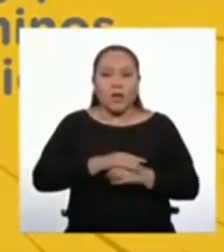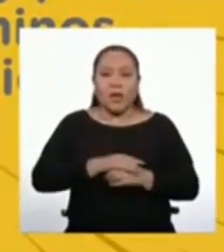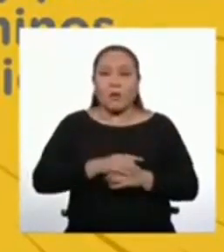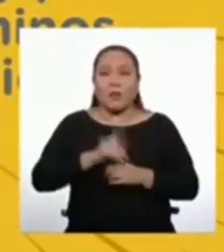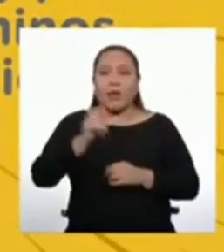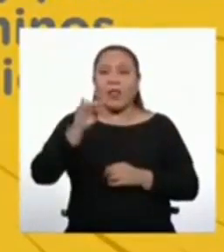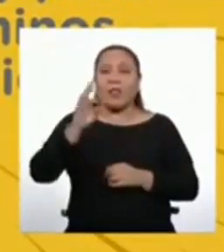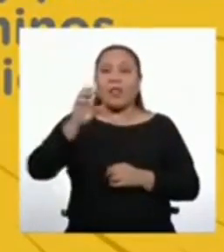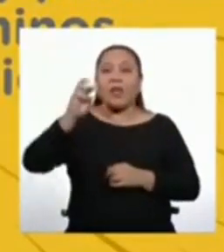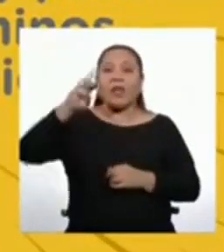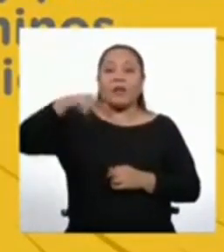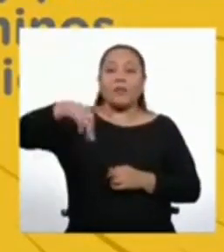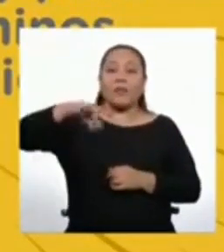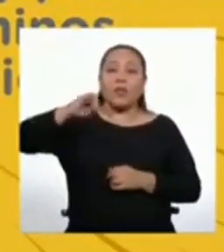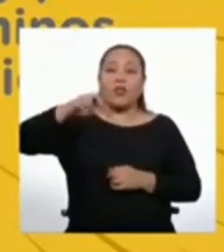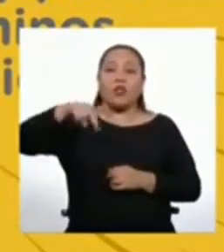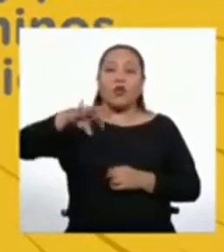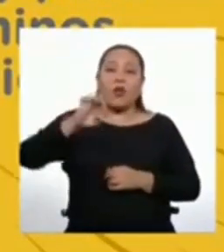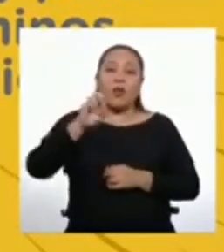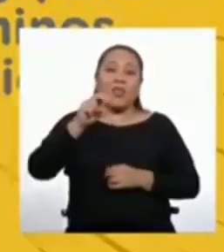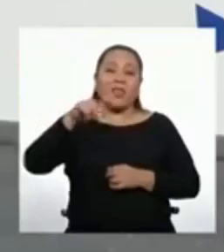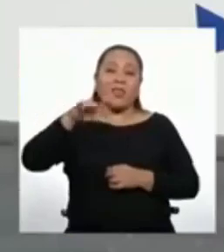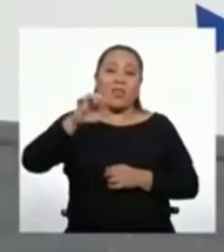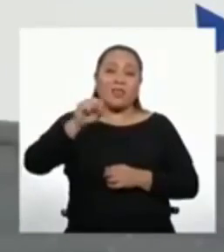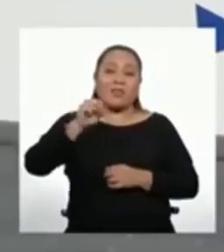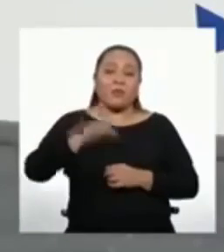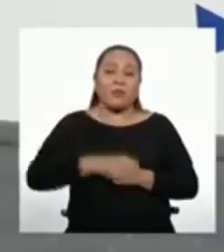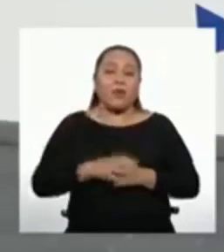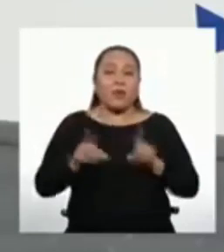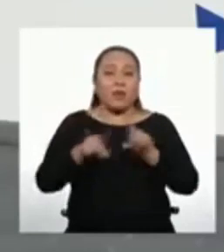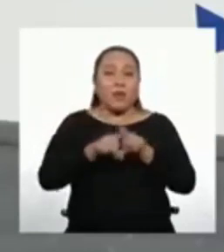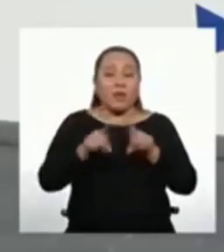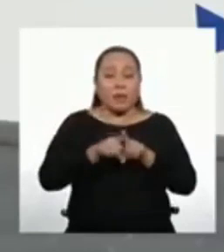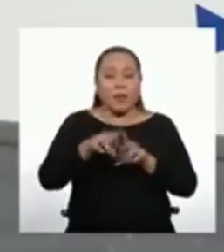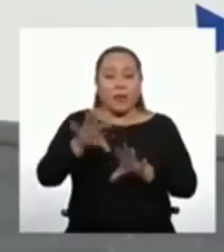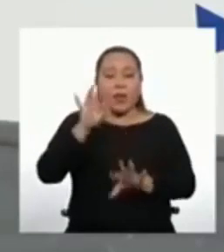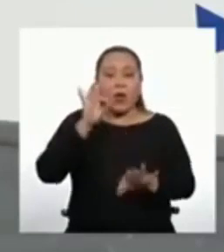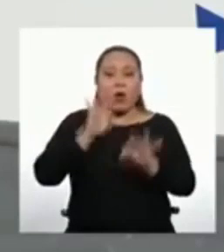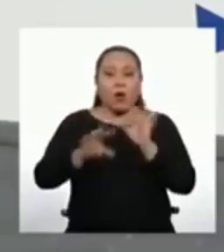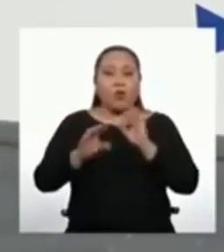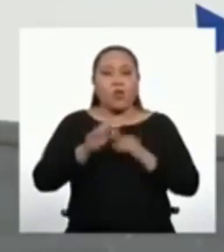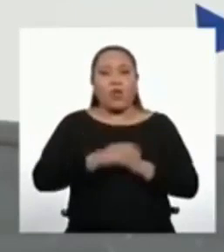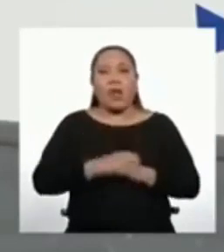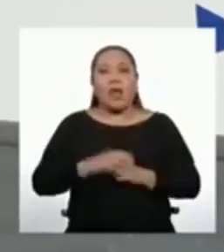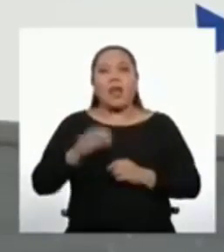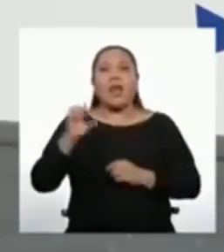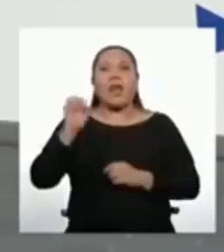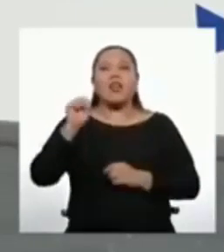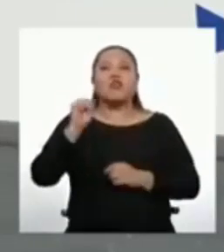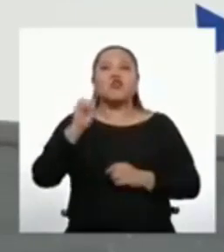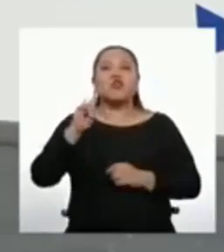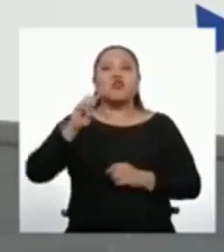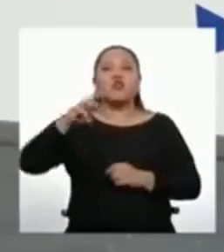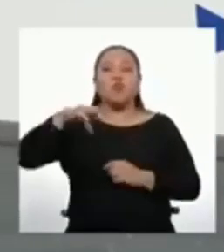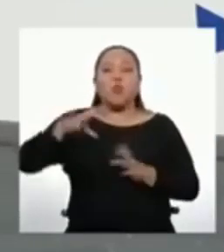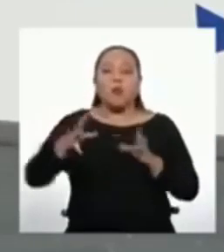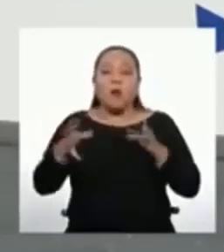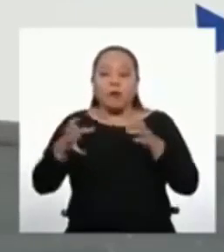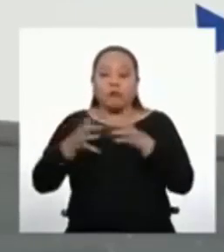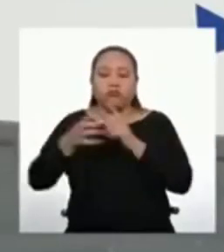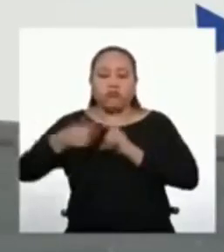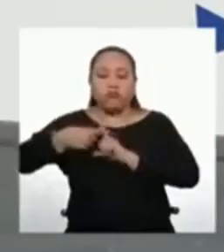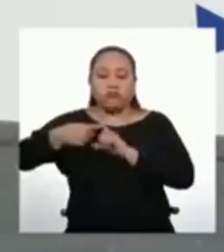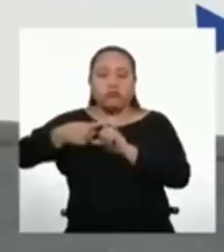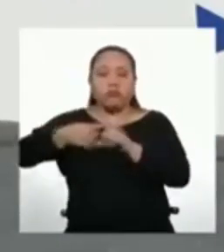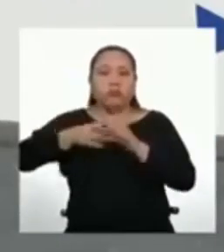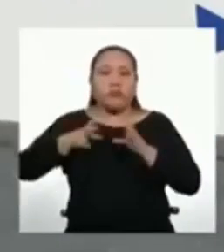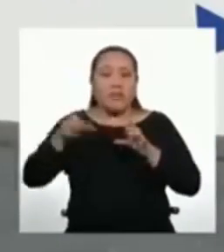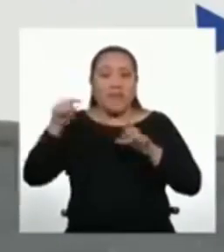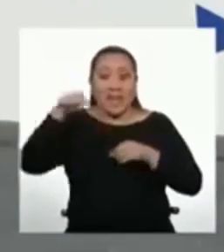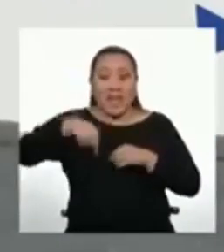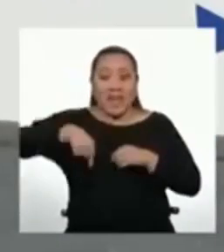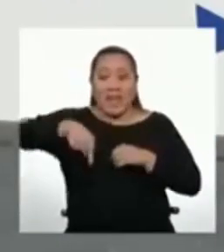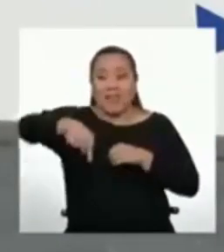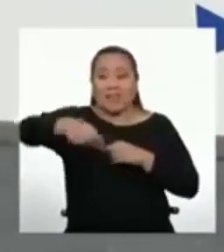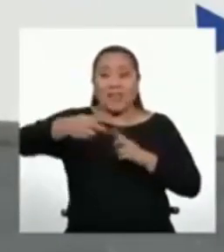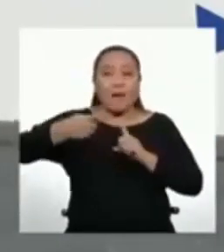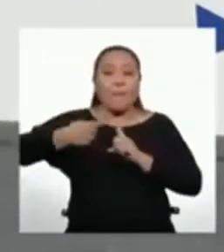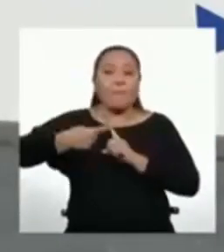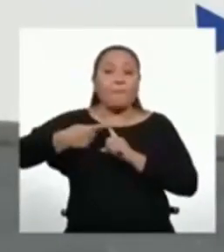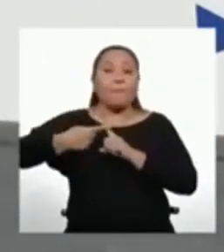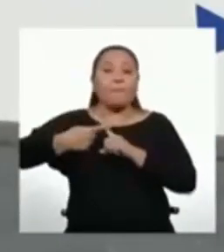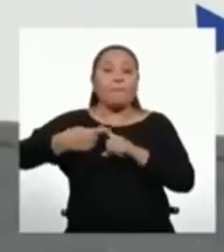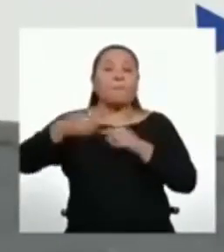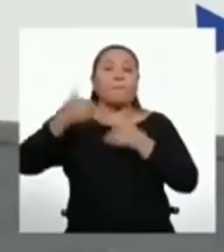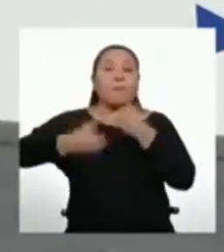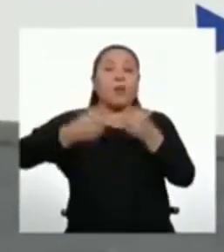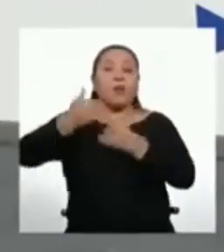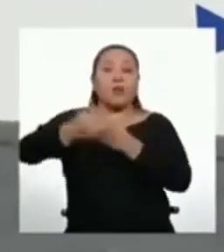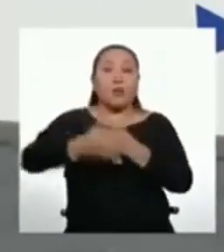suma de los términos de una progresión aritmética? Si tienen la respuesta, compártenla con toda tu familia y no se olviden de aplicarlo